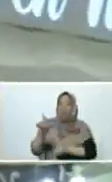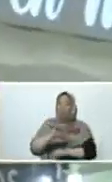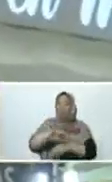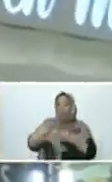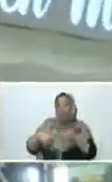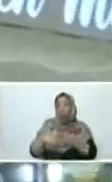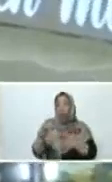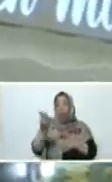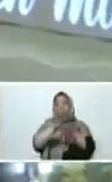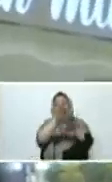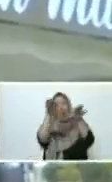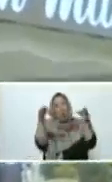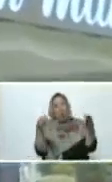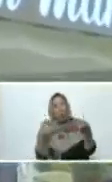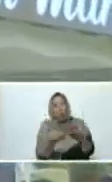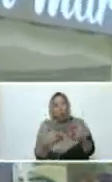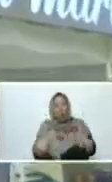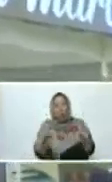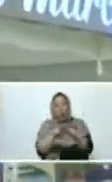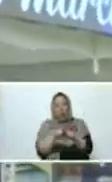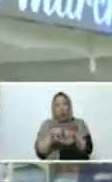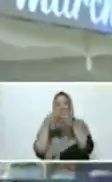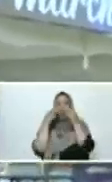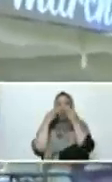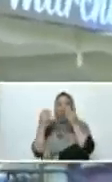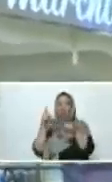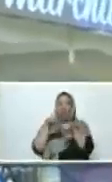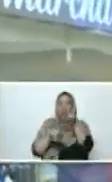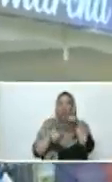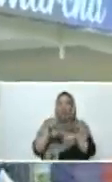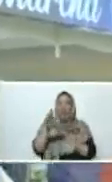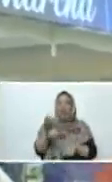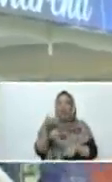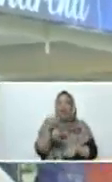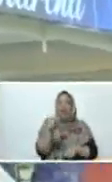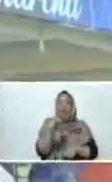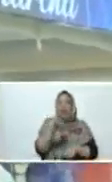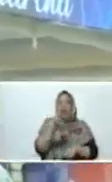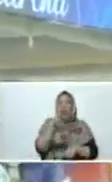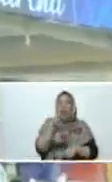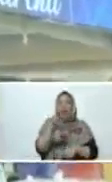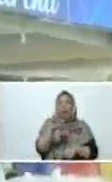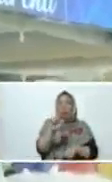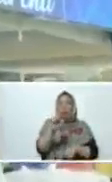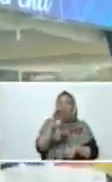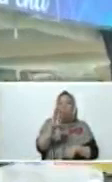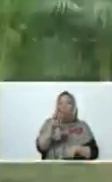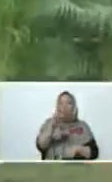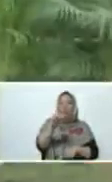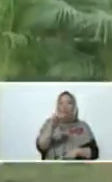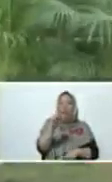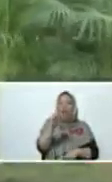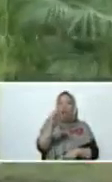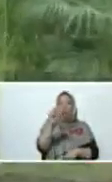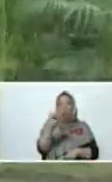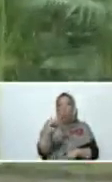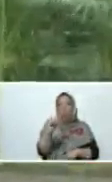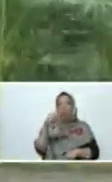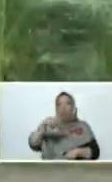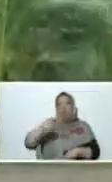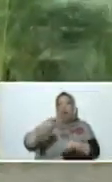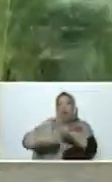Venezuela, sino en el mundo. Esto se llama carbonato de magnesio. Me consta. Y esto está siendo extraído por nuestros trabajadores,